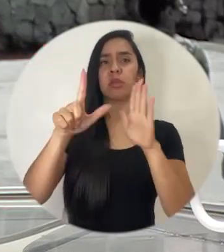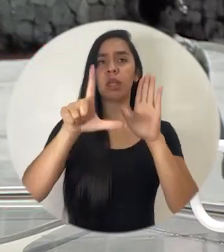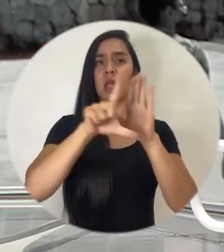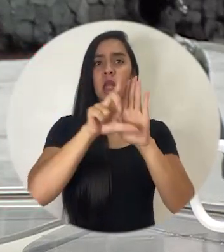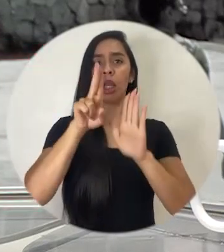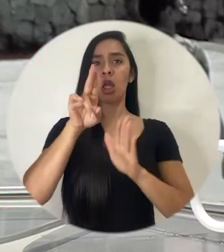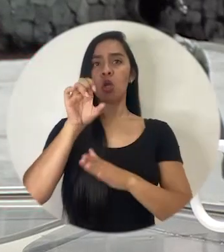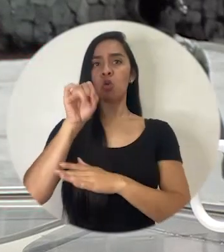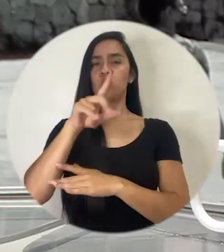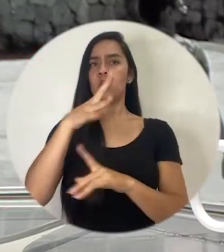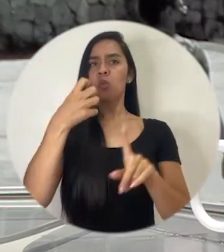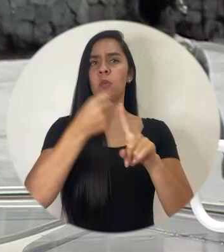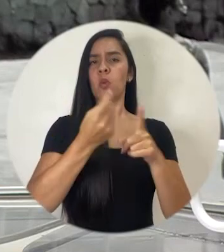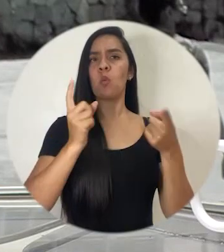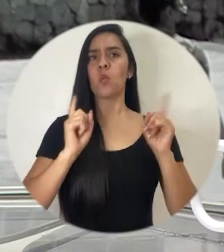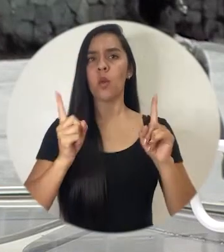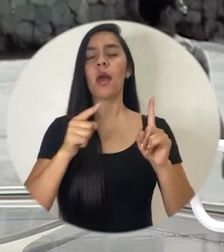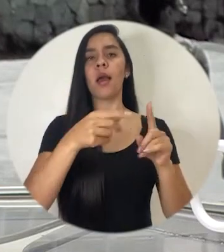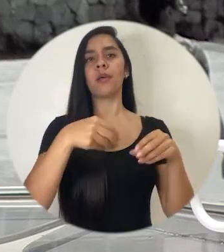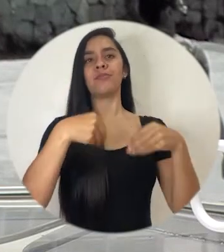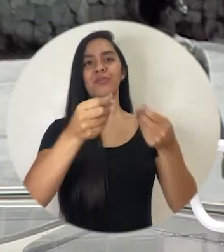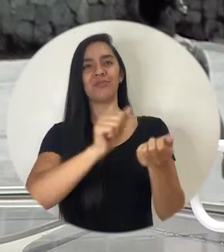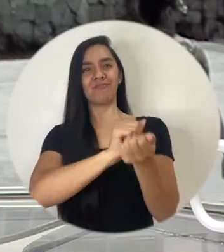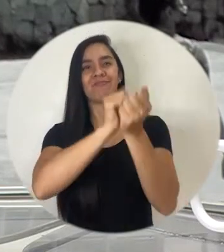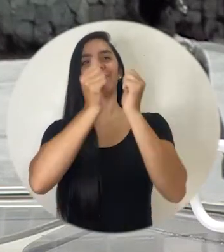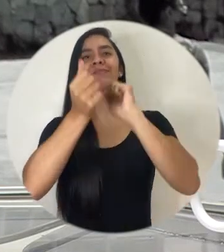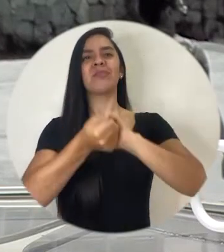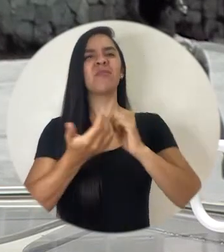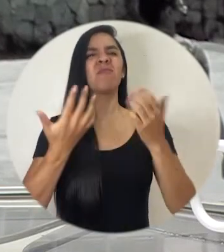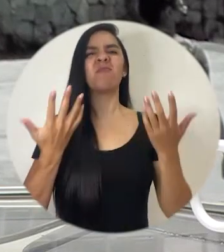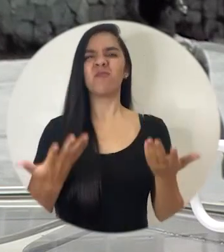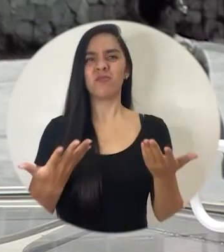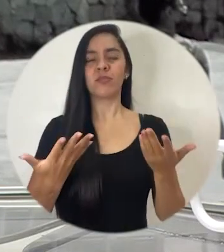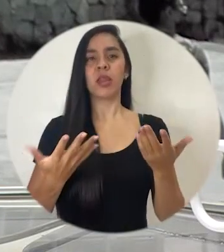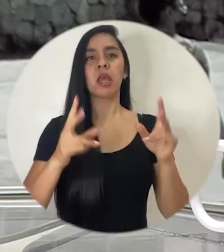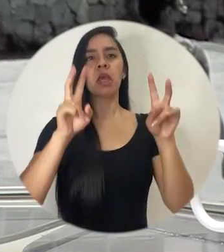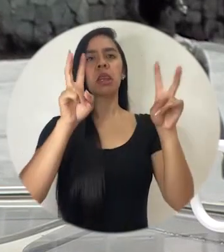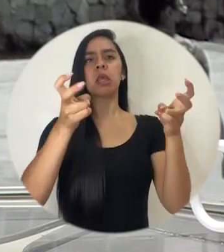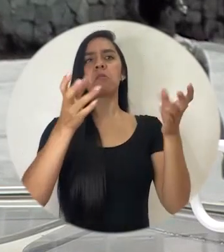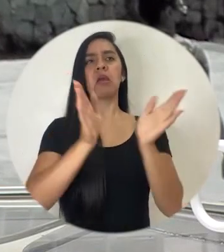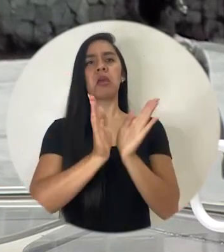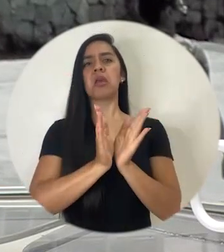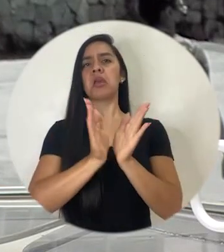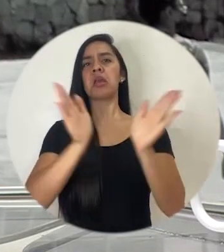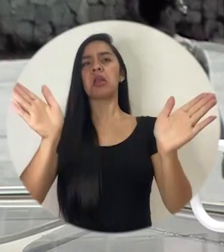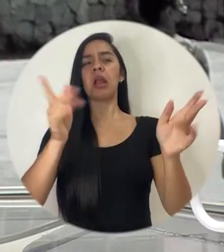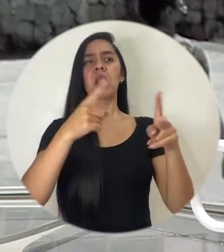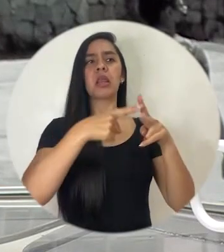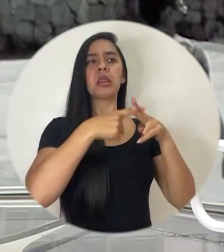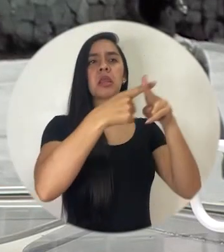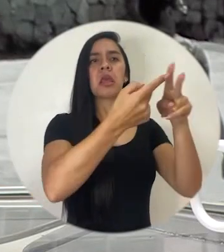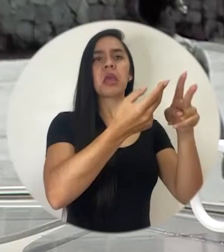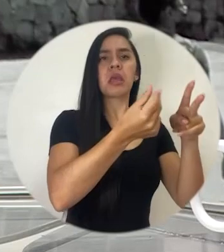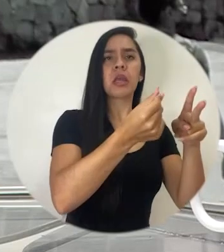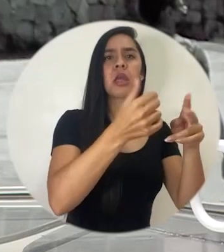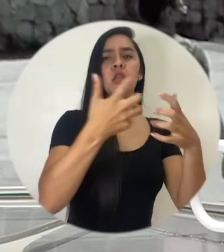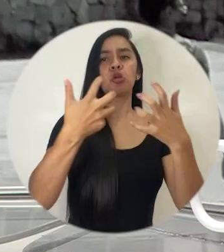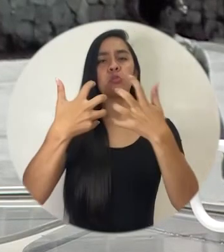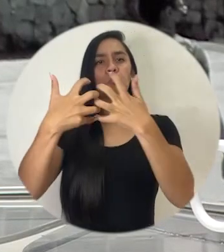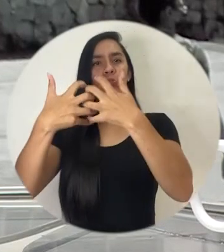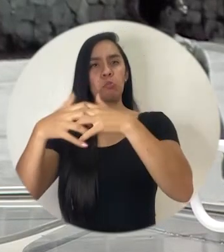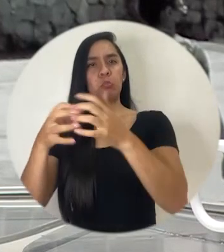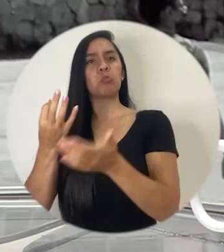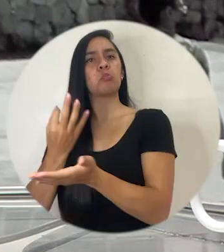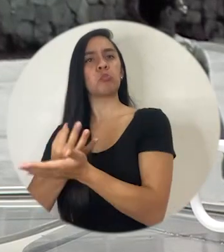hace tres años de la ley de usura, que bajó varios cambios más importantes en temas generales de créditos